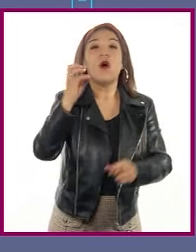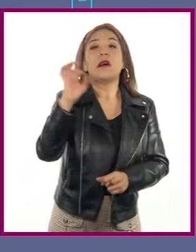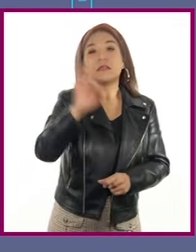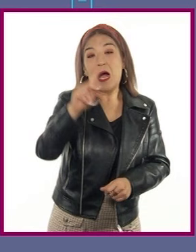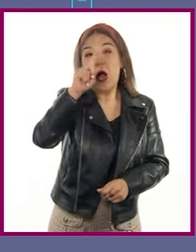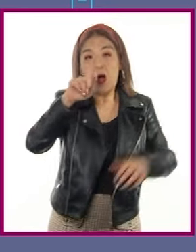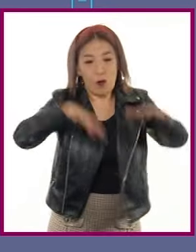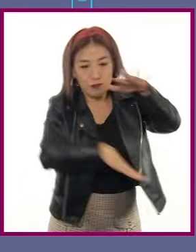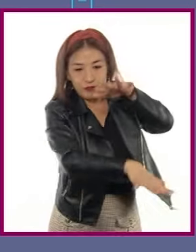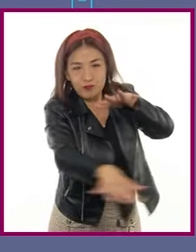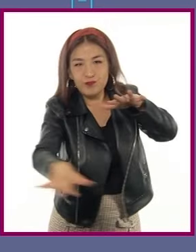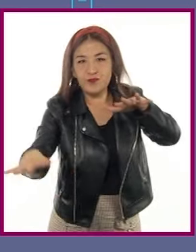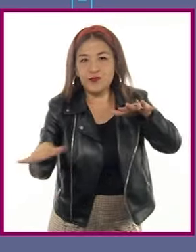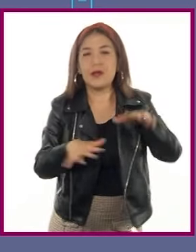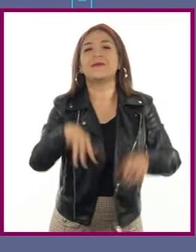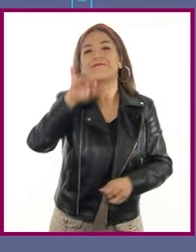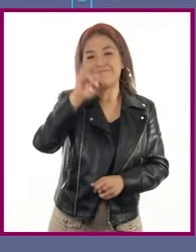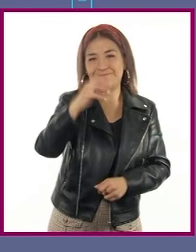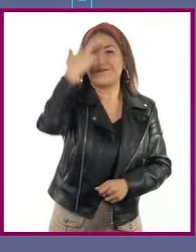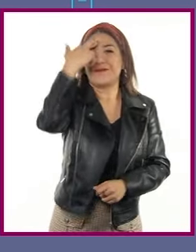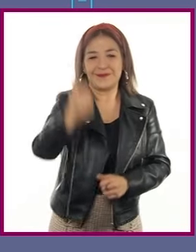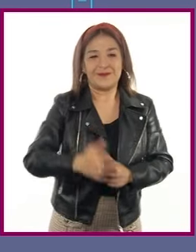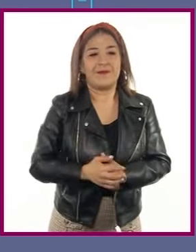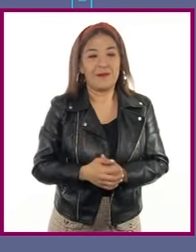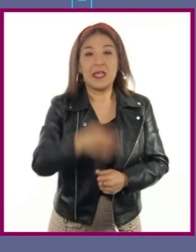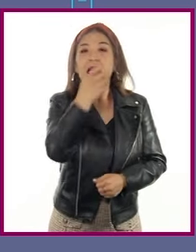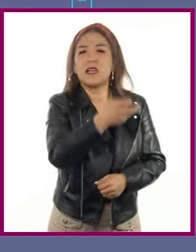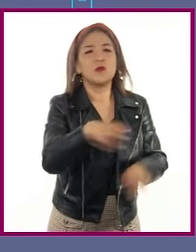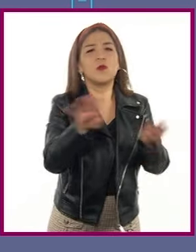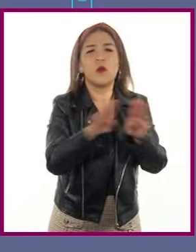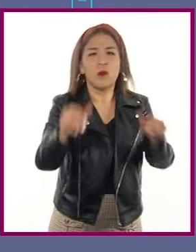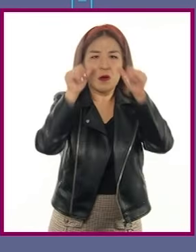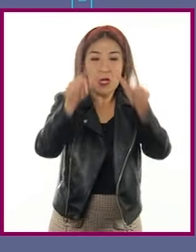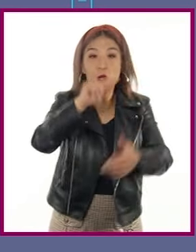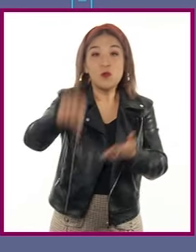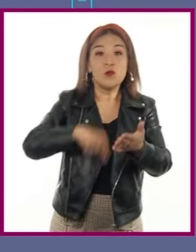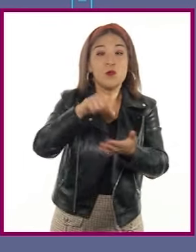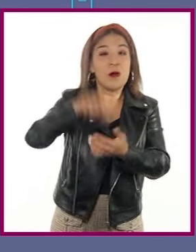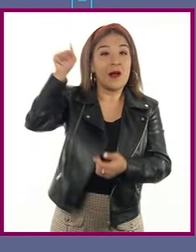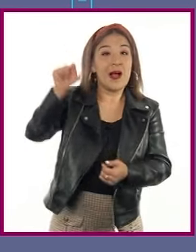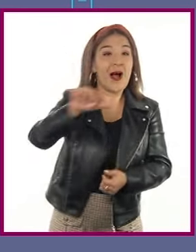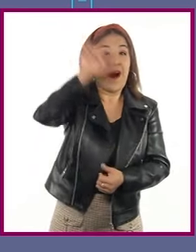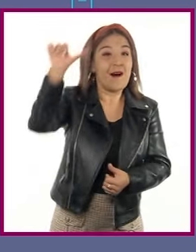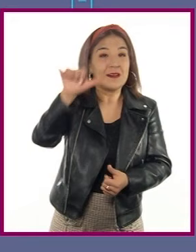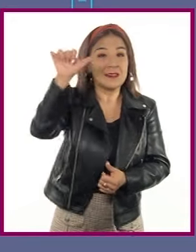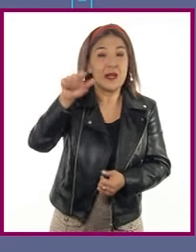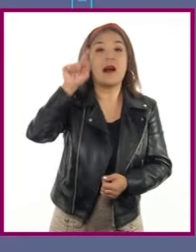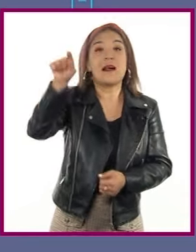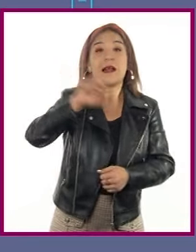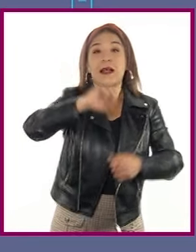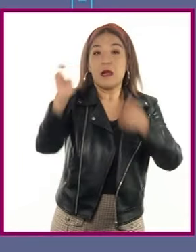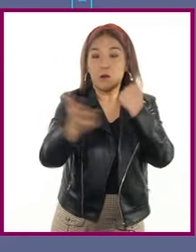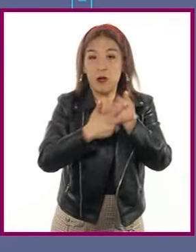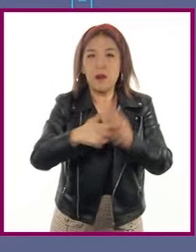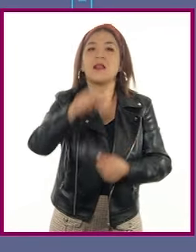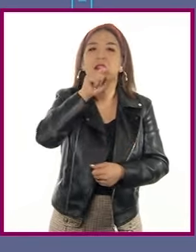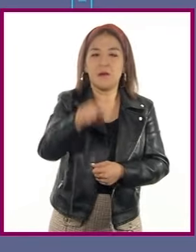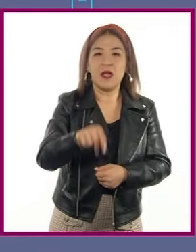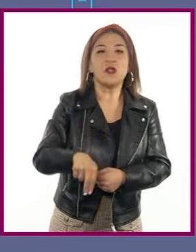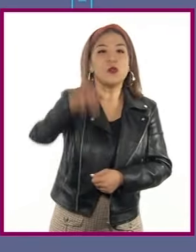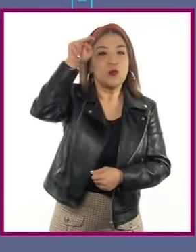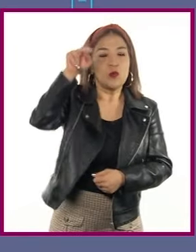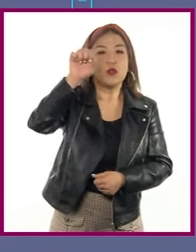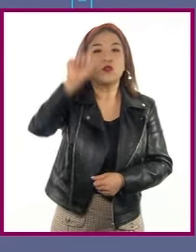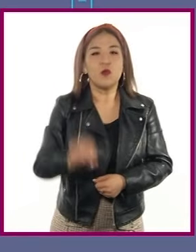subterráneas. Así es, Nadia. Esto se observa en el sureste asiático, en Europa y en el norte y sur de